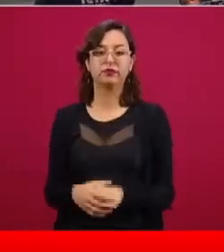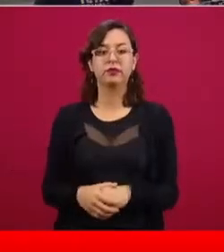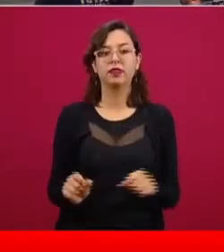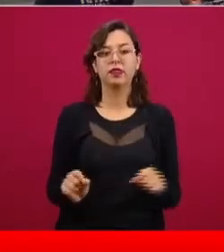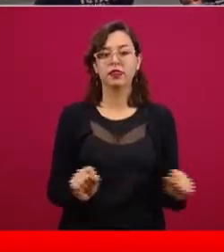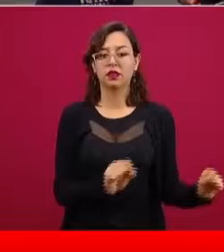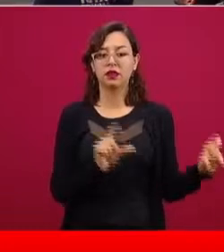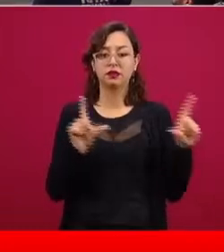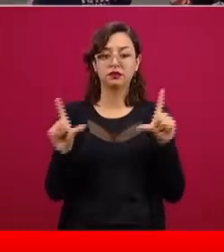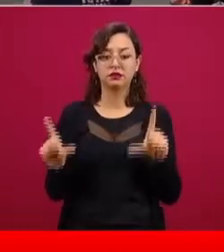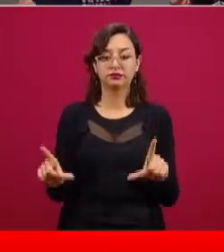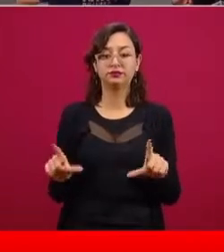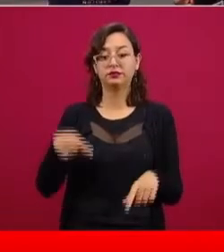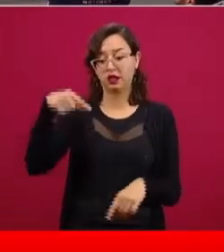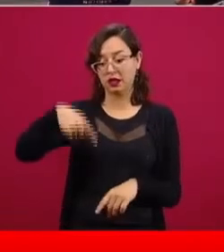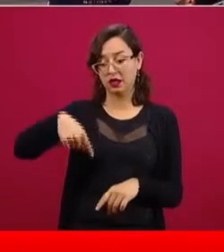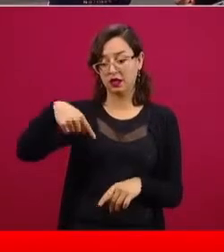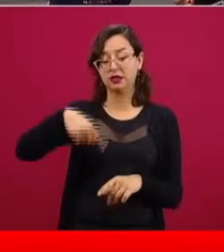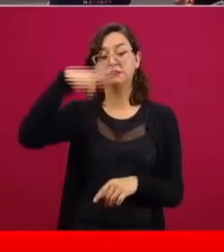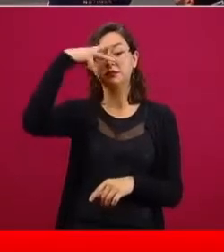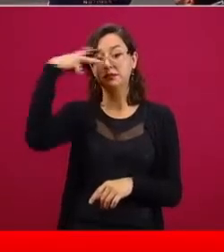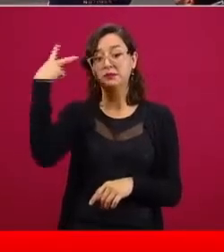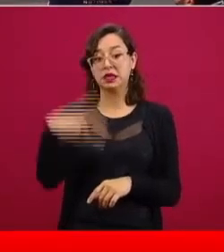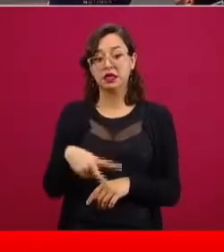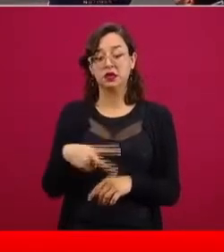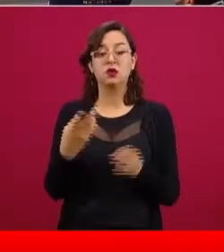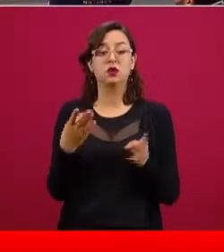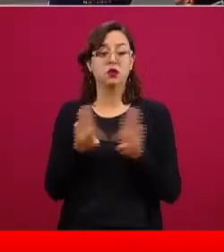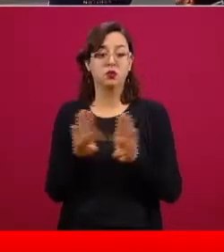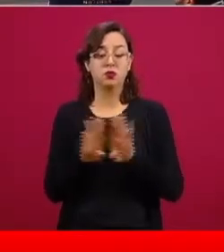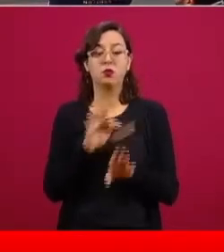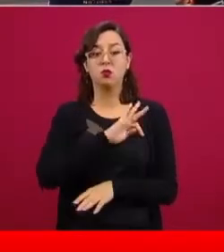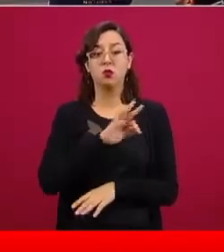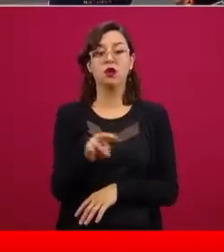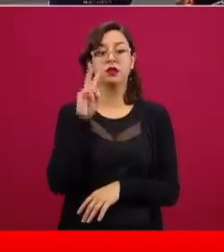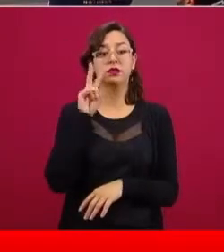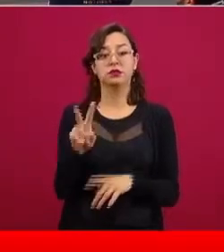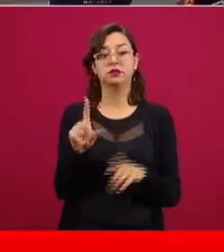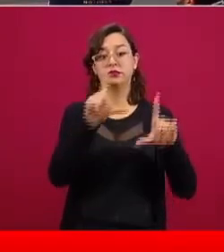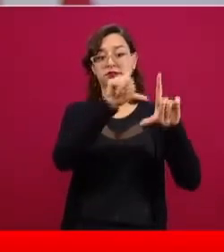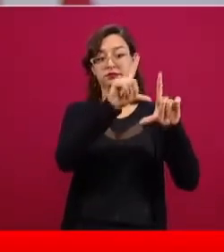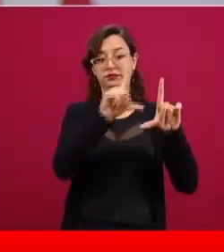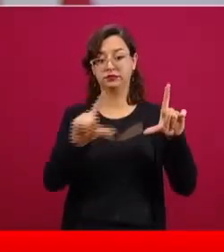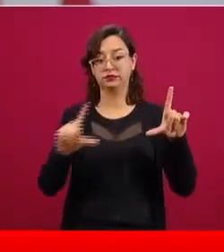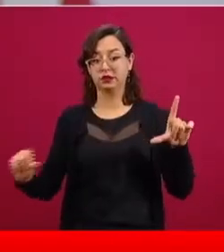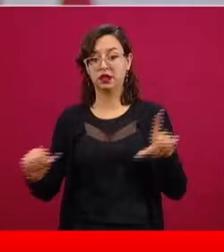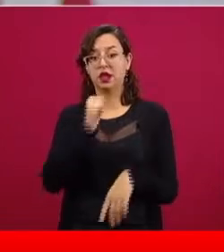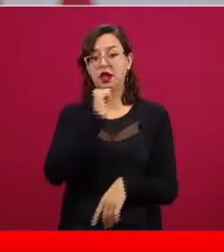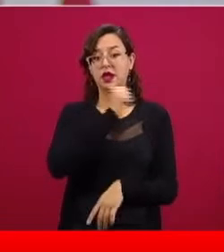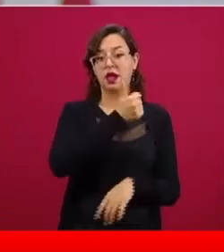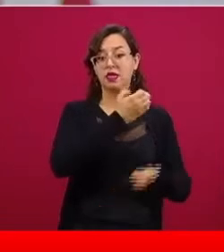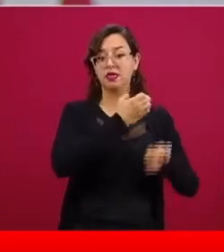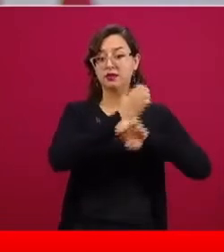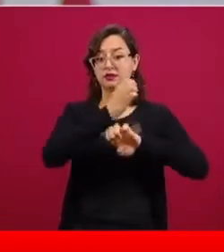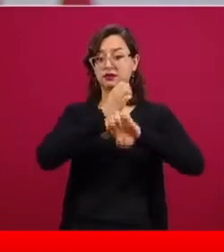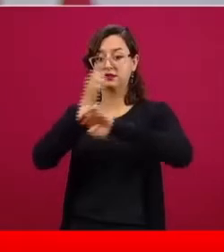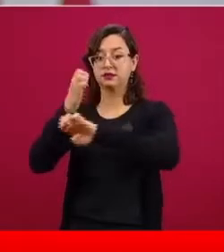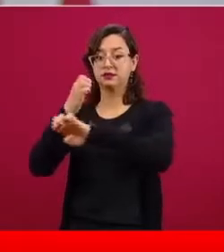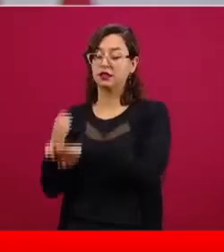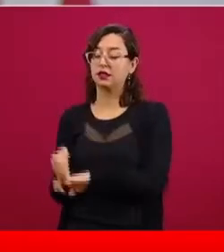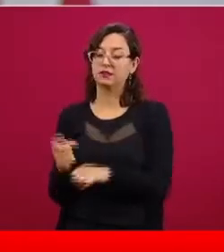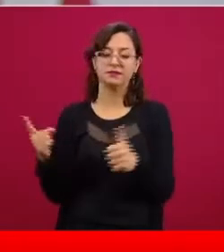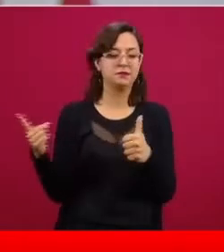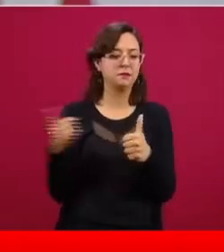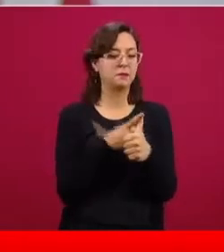Lo que se ve en México además es representado en esta gráfica de barras, que son las entidades federativas, la primera y más grande